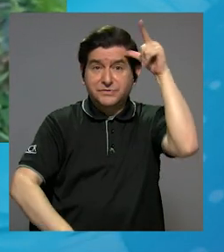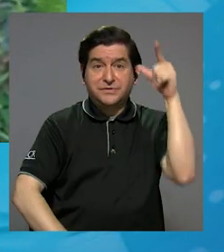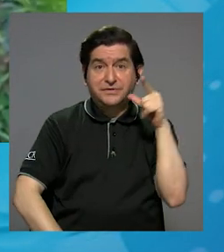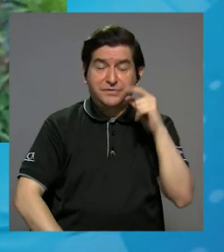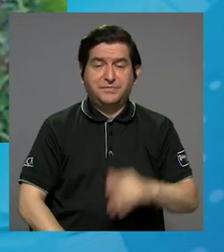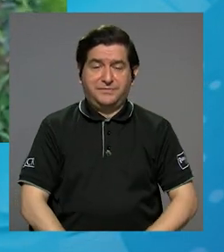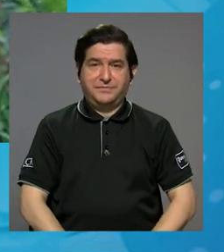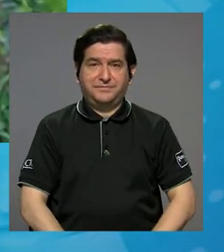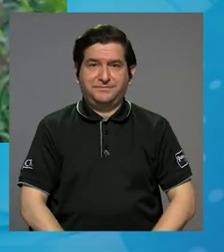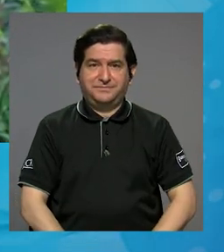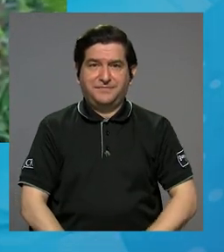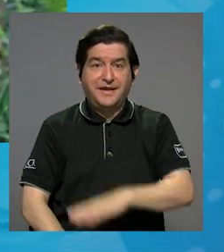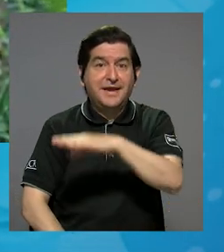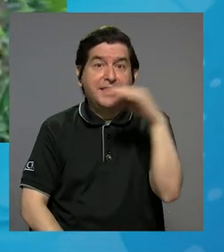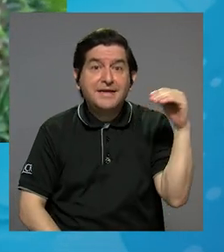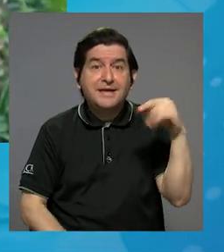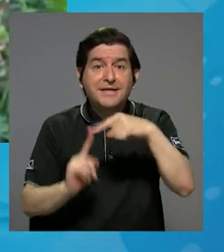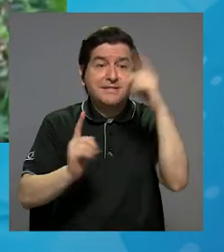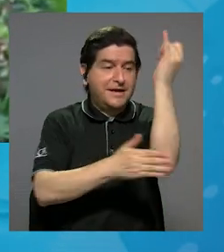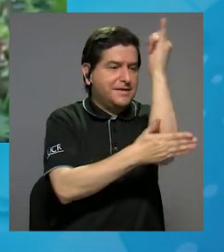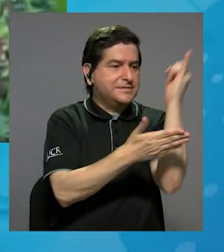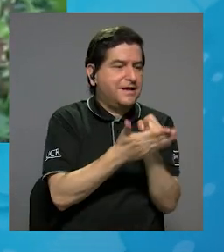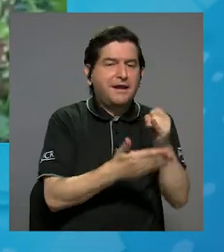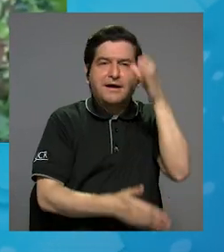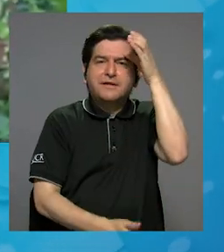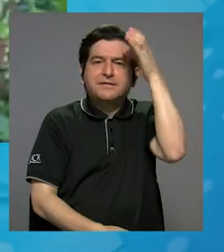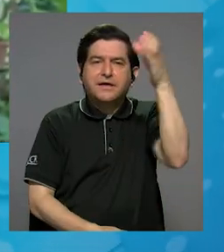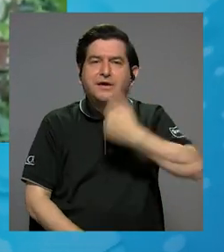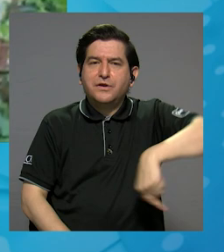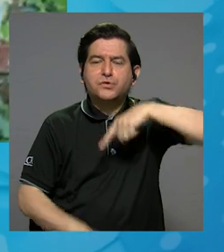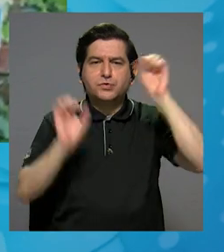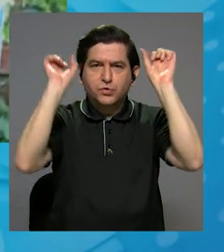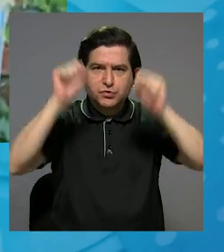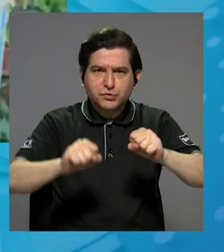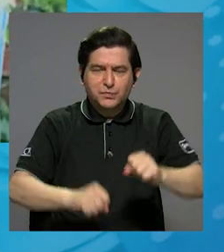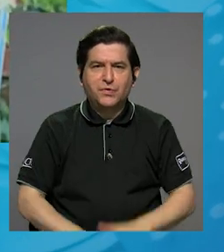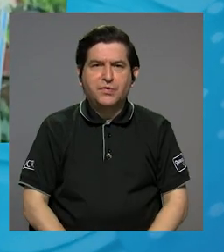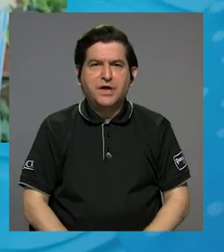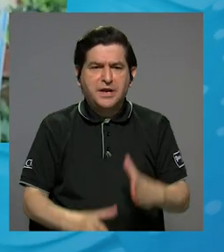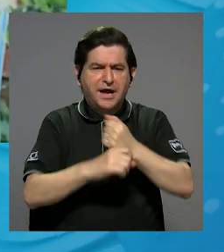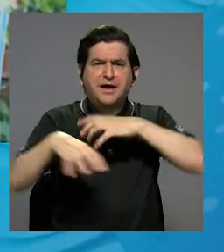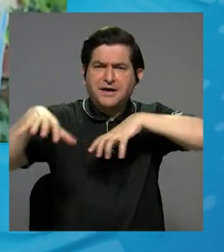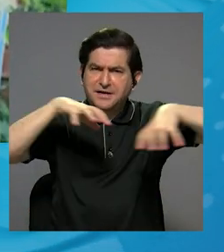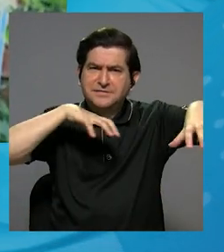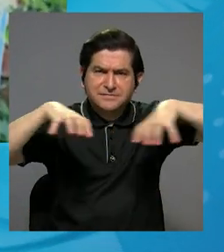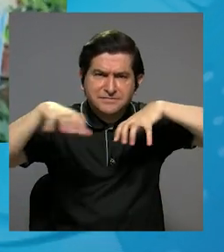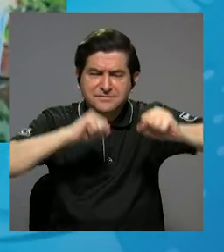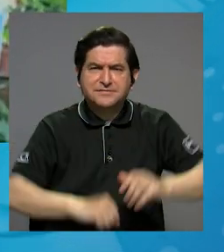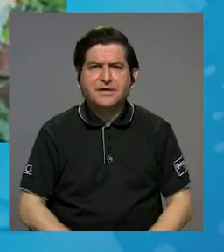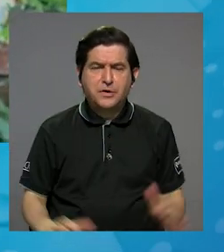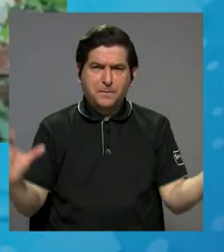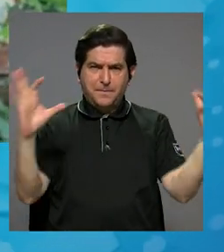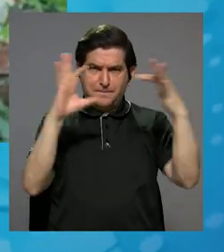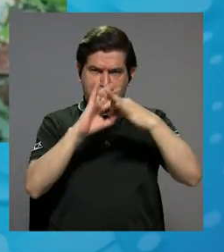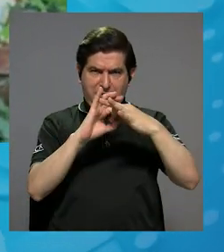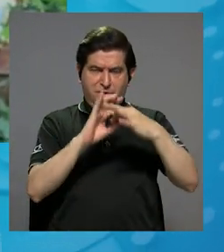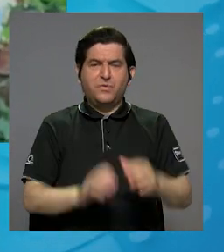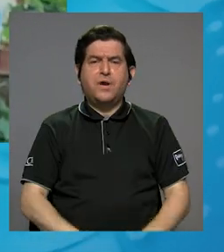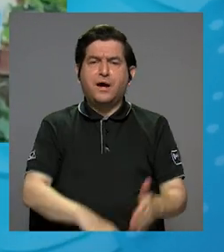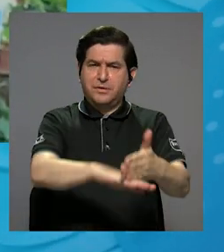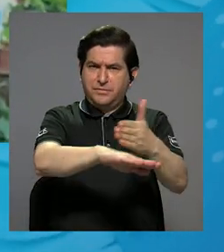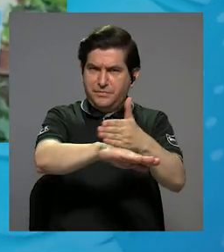y cómo desde el arte y la cultura podemos generar actividades para vincularlos, para